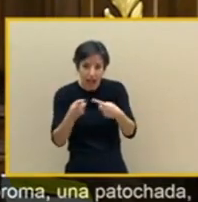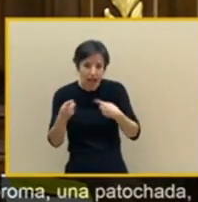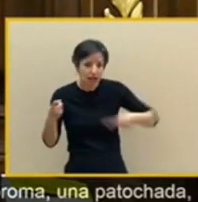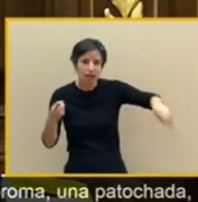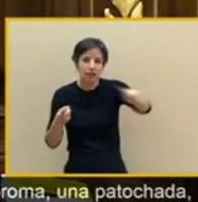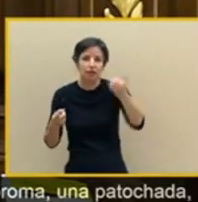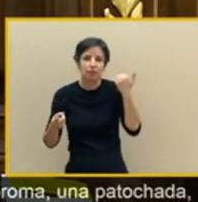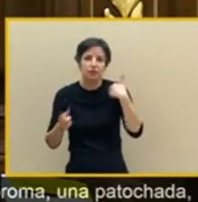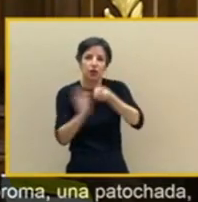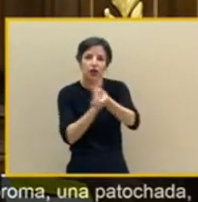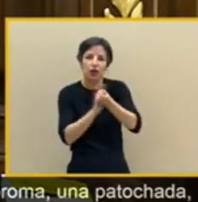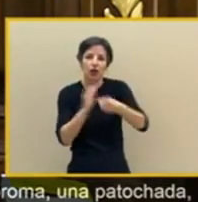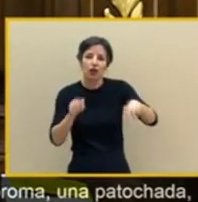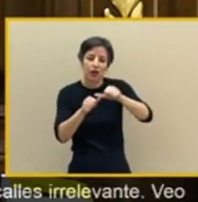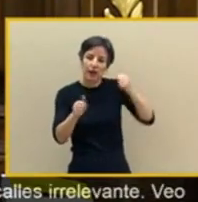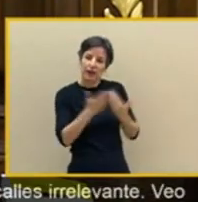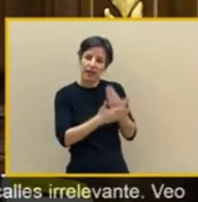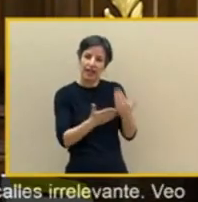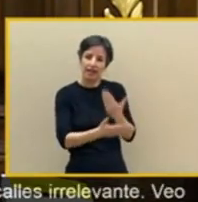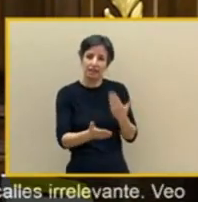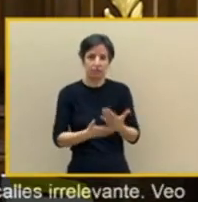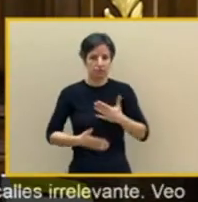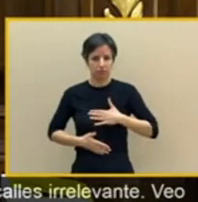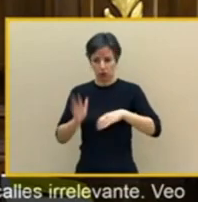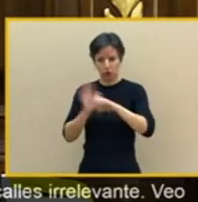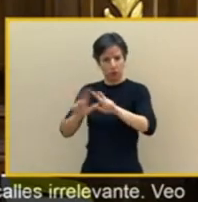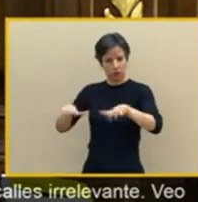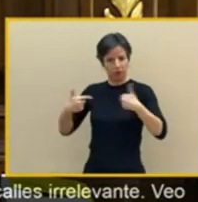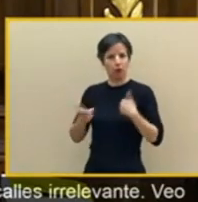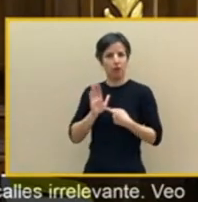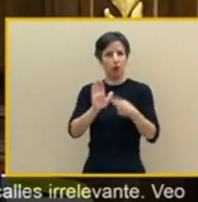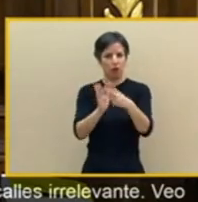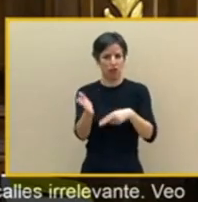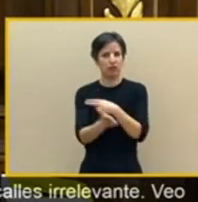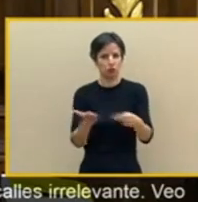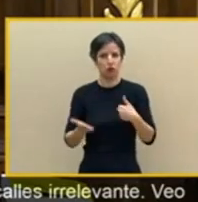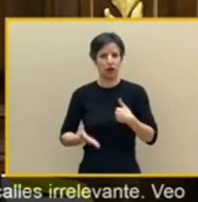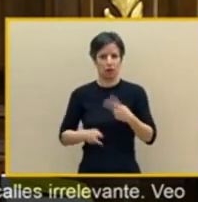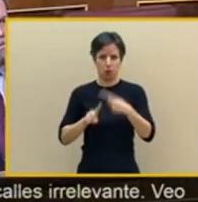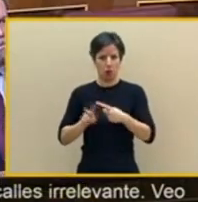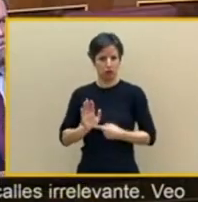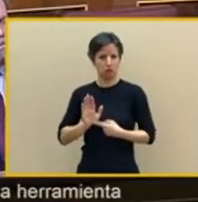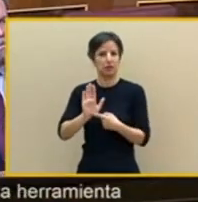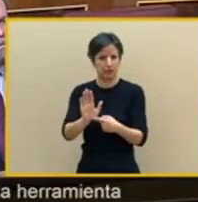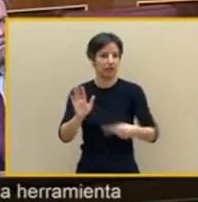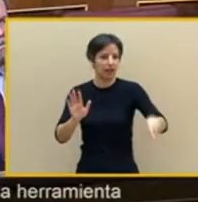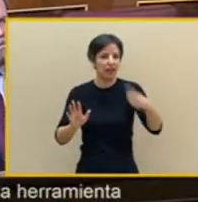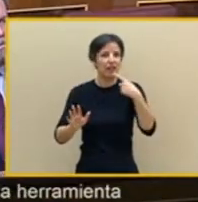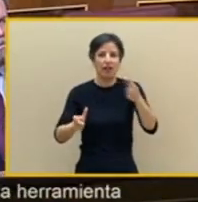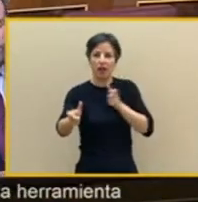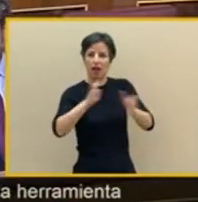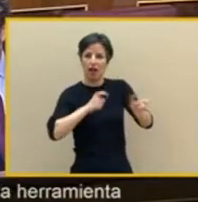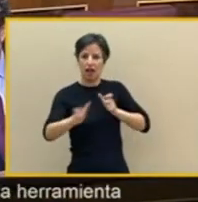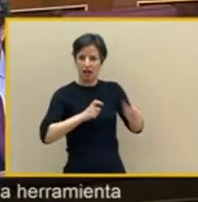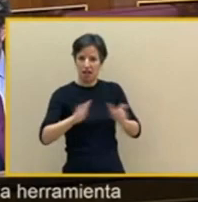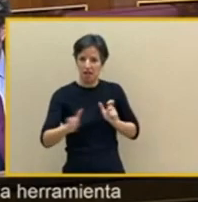le ha escapado así en un comentario es lo único que he escuchado que ha sido en un twitter que venía creo que Ramón Tamán es que por cierto no ha